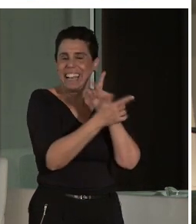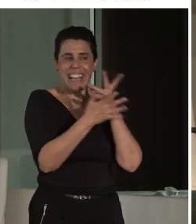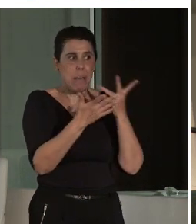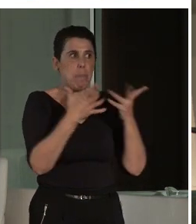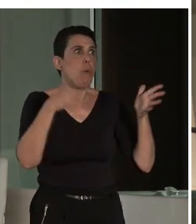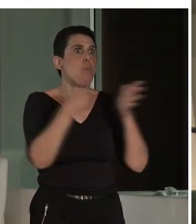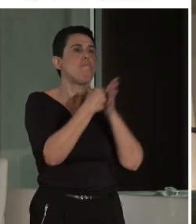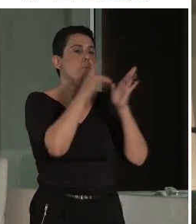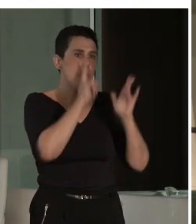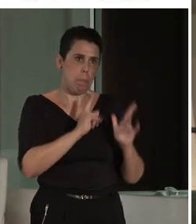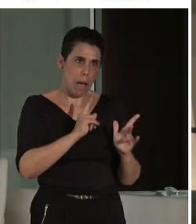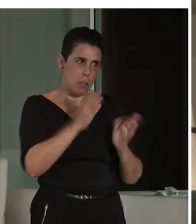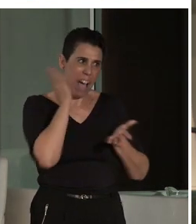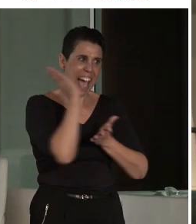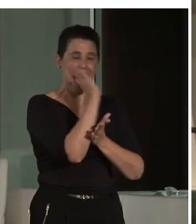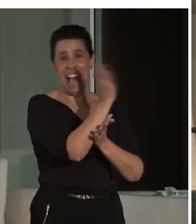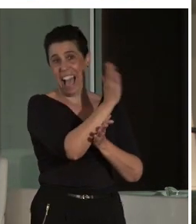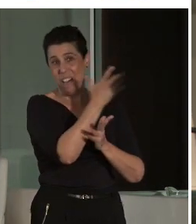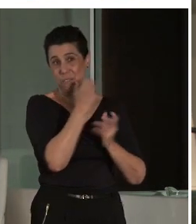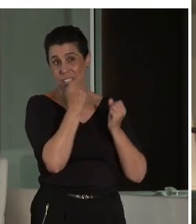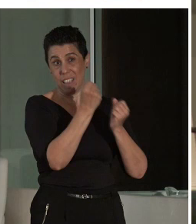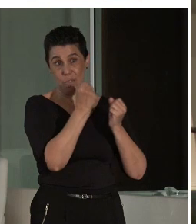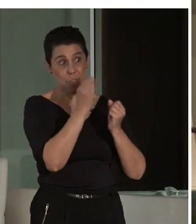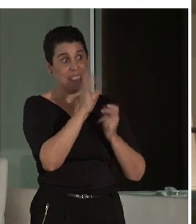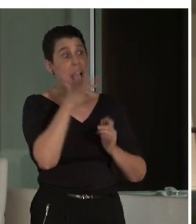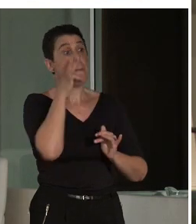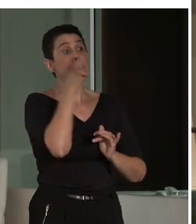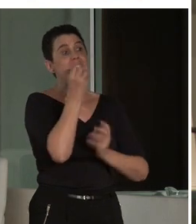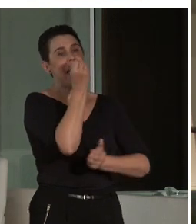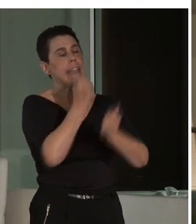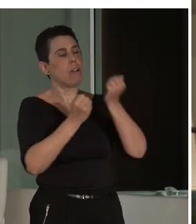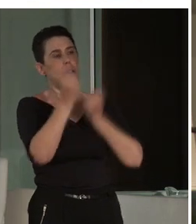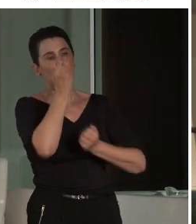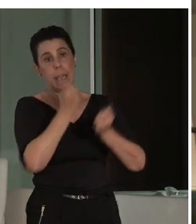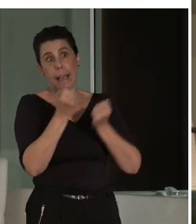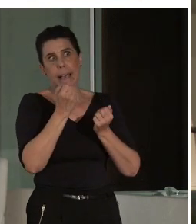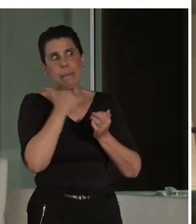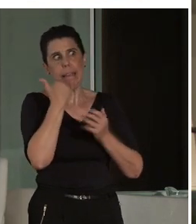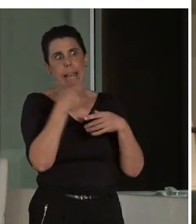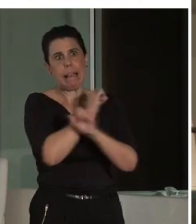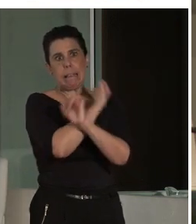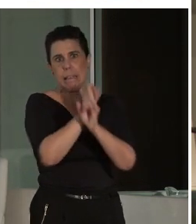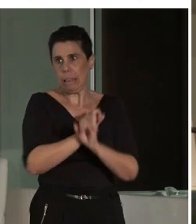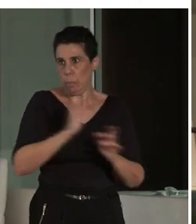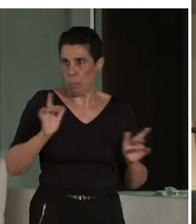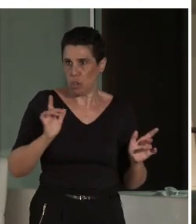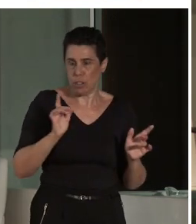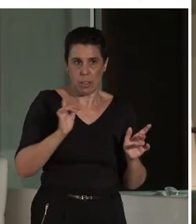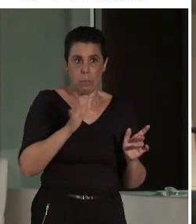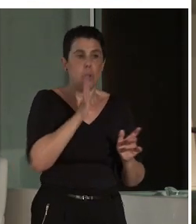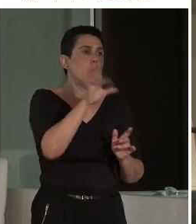el impacto, sino porque económicamente es tan… Que es lo que te decía, a lo mejor no vas a poder bajar, pero igual